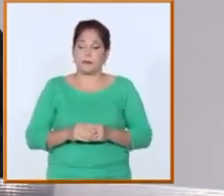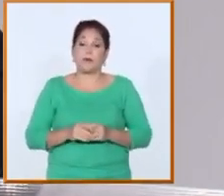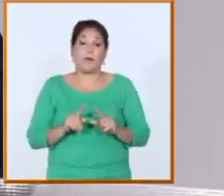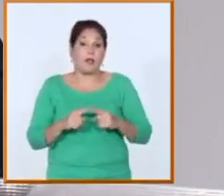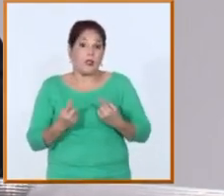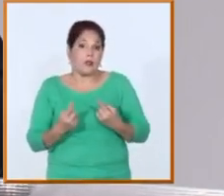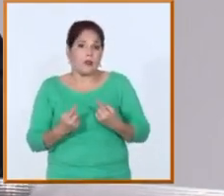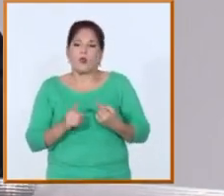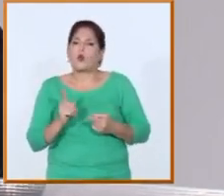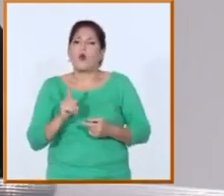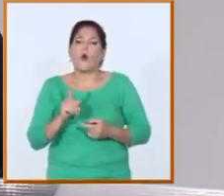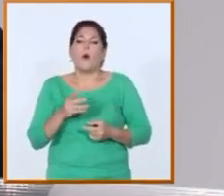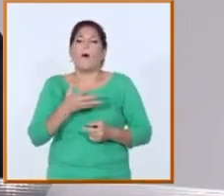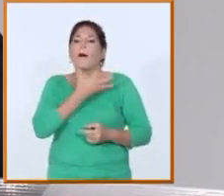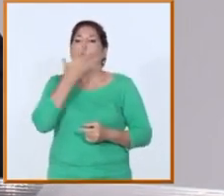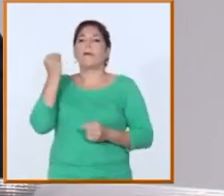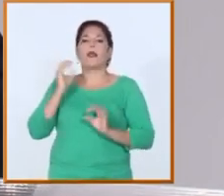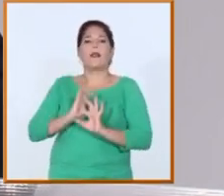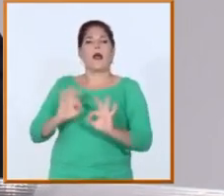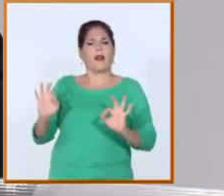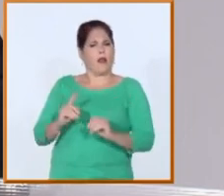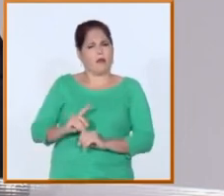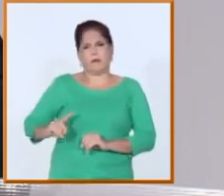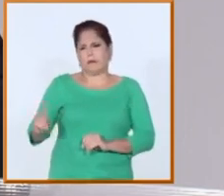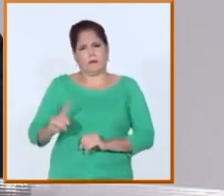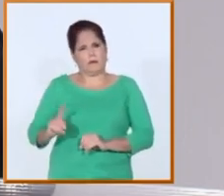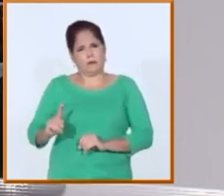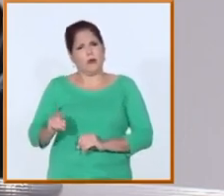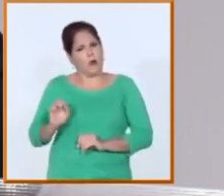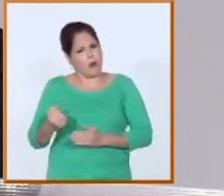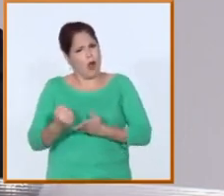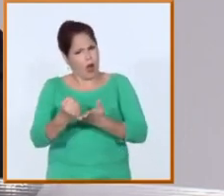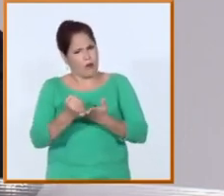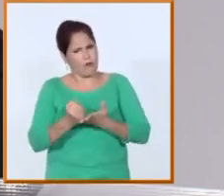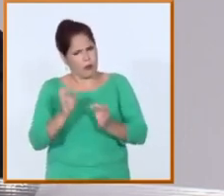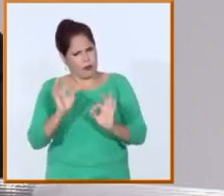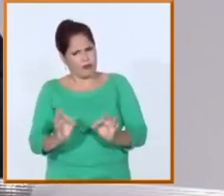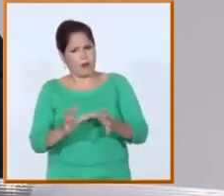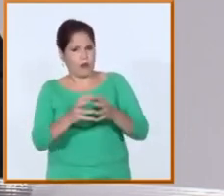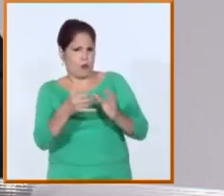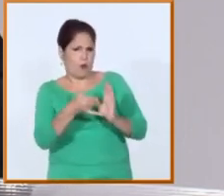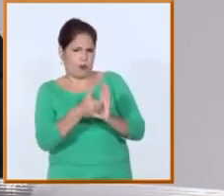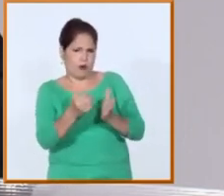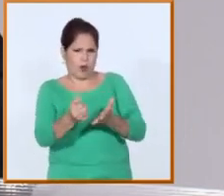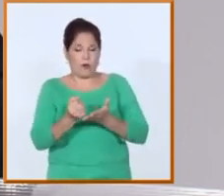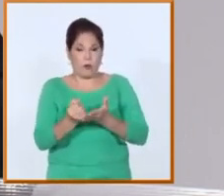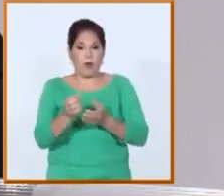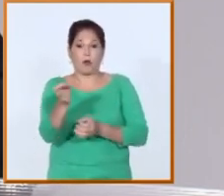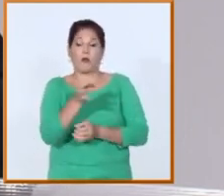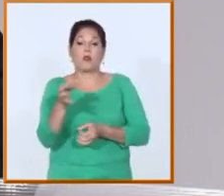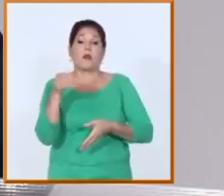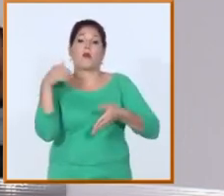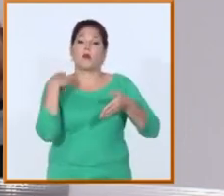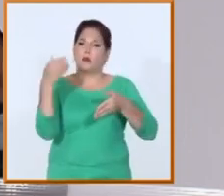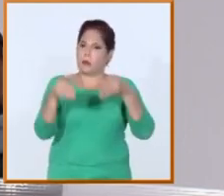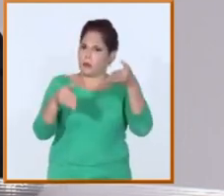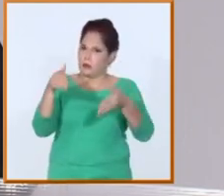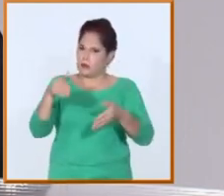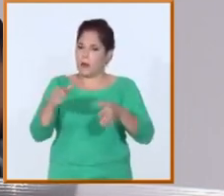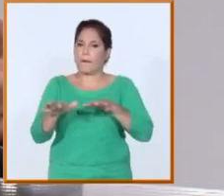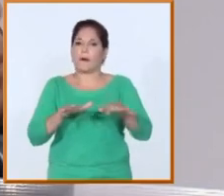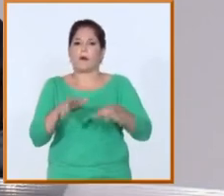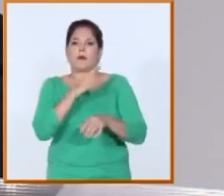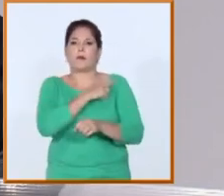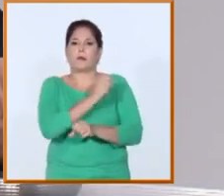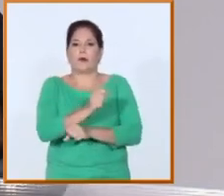pérdida de la calidad. Incluso eso también favorece nuestra presencia en los municipios, favorece la preparación de los